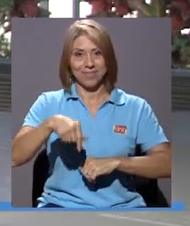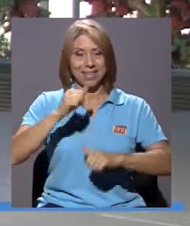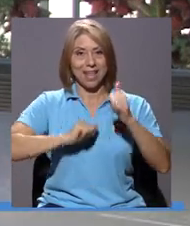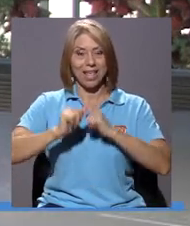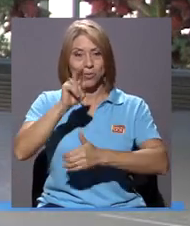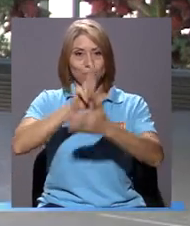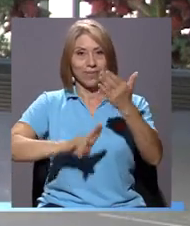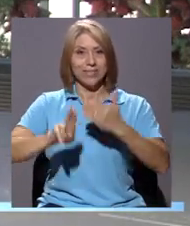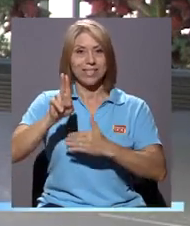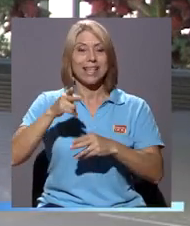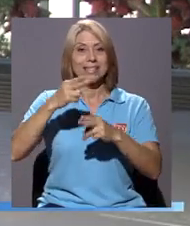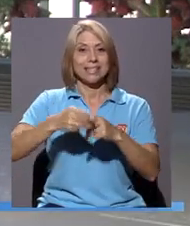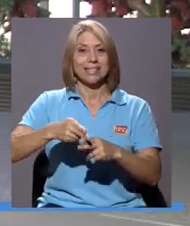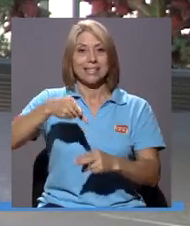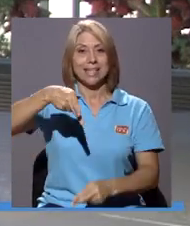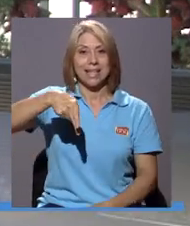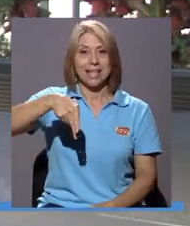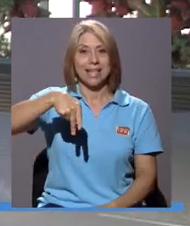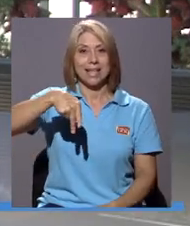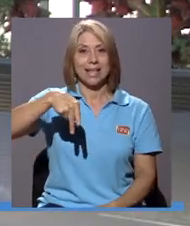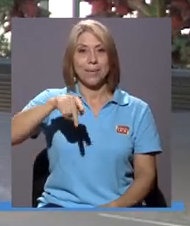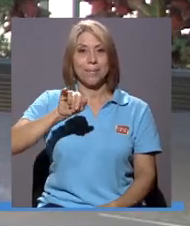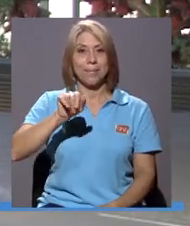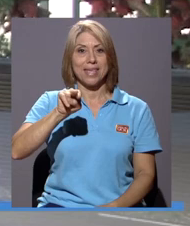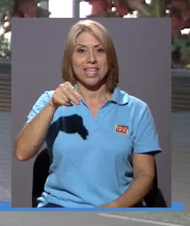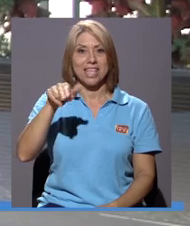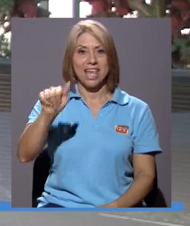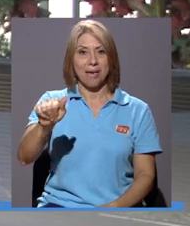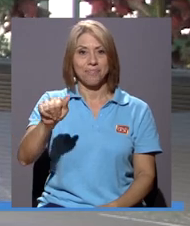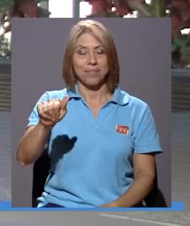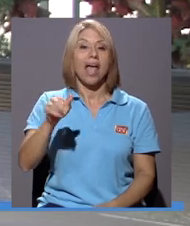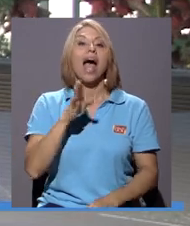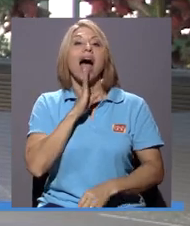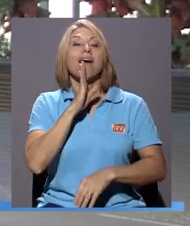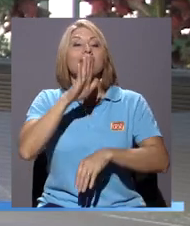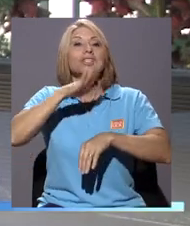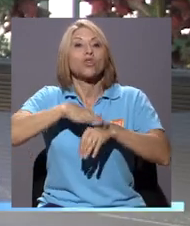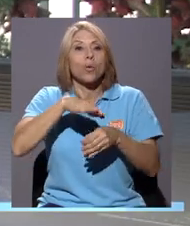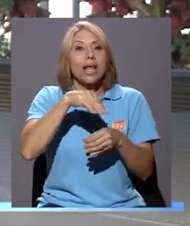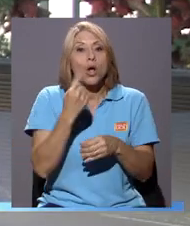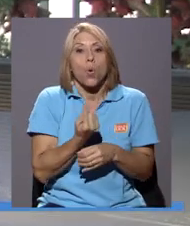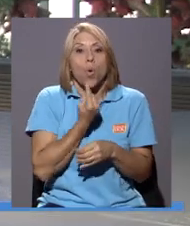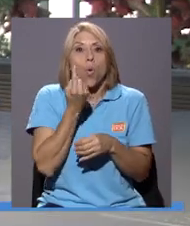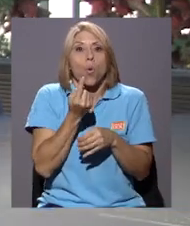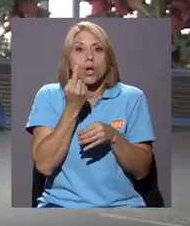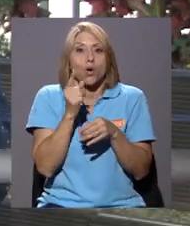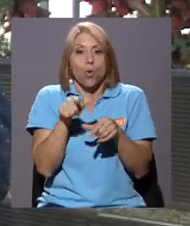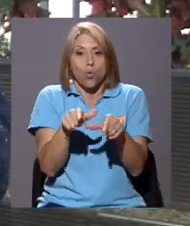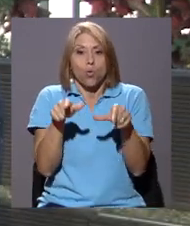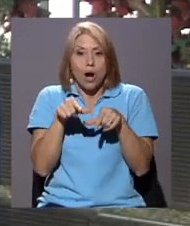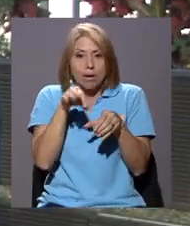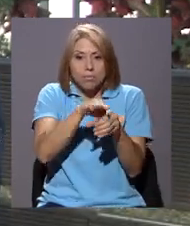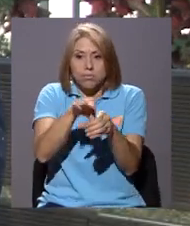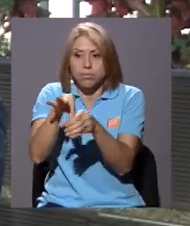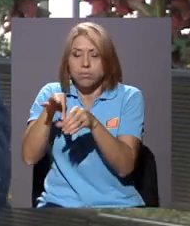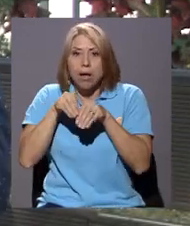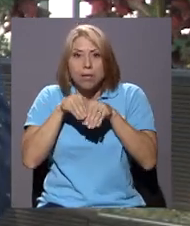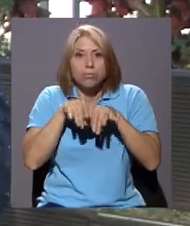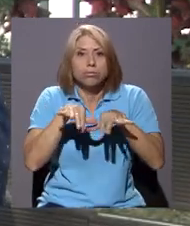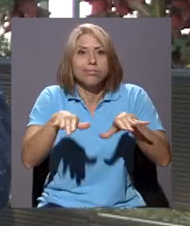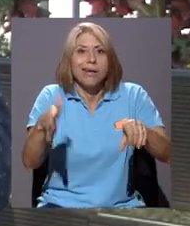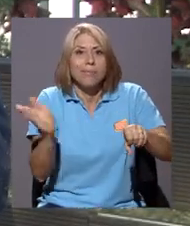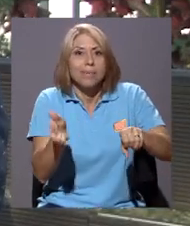es Piña, una obra que habla sobre el monocultivo de la piña en nuestro país, con todas las relaciones